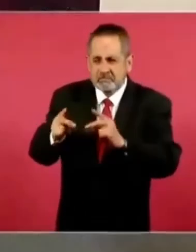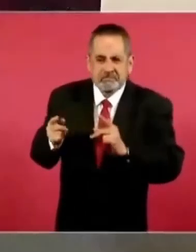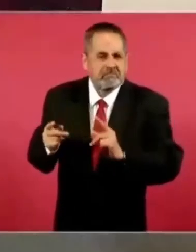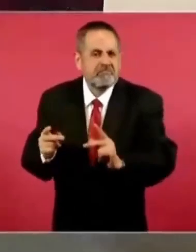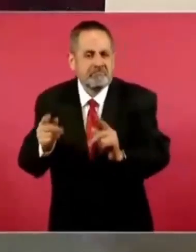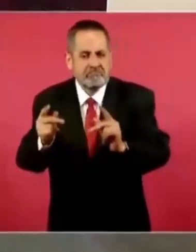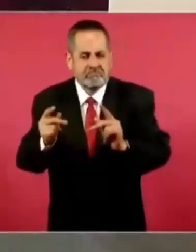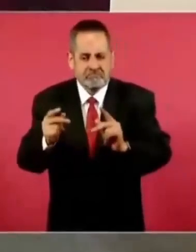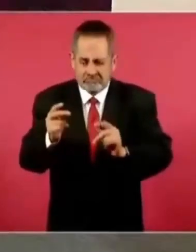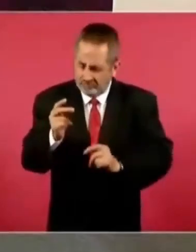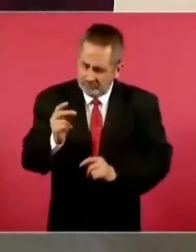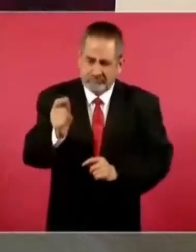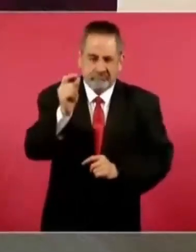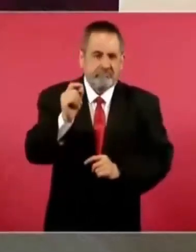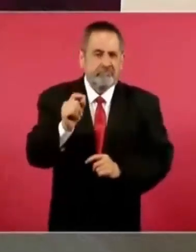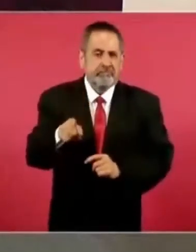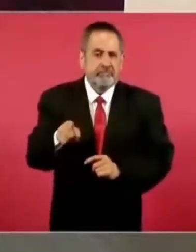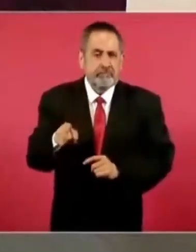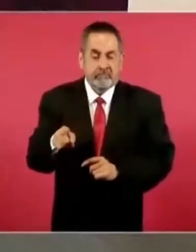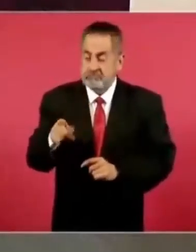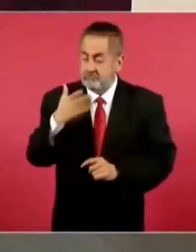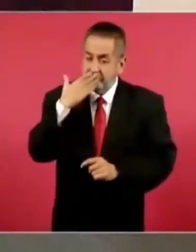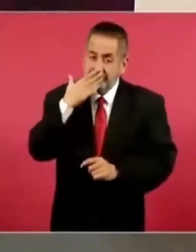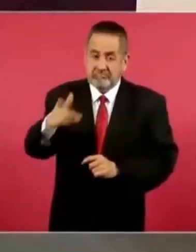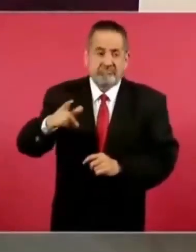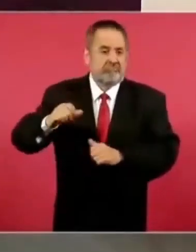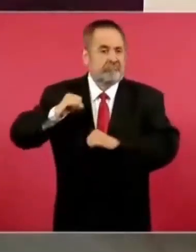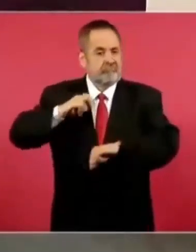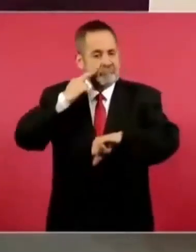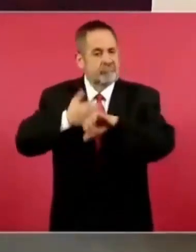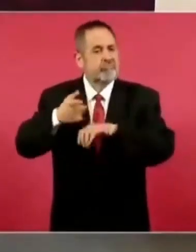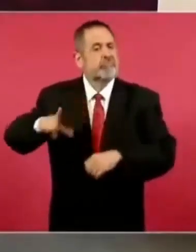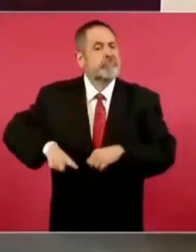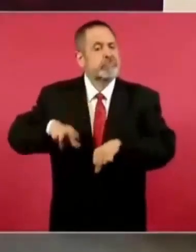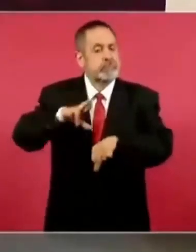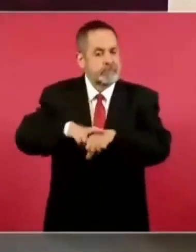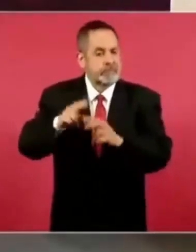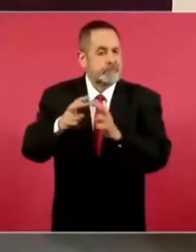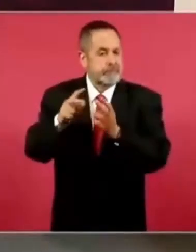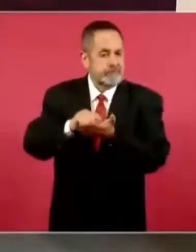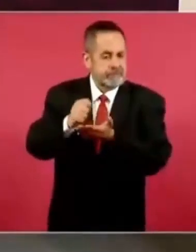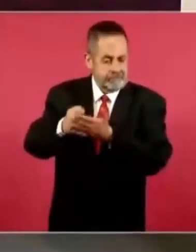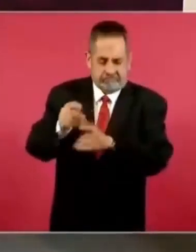que es muy buena la autoridad, el gobernador de Tamaulipas. Entonces,